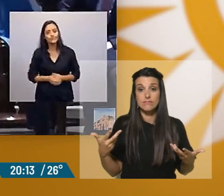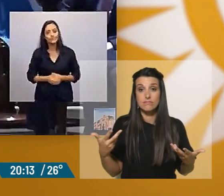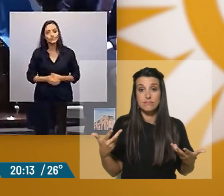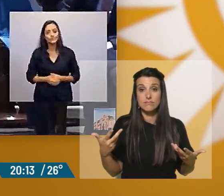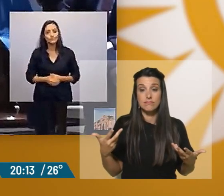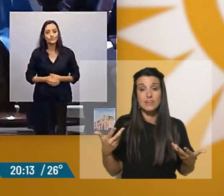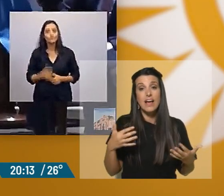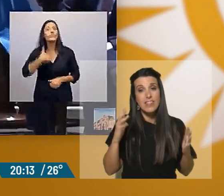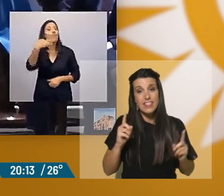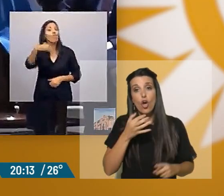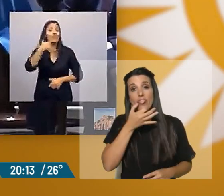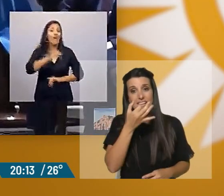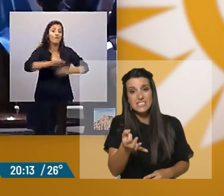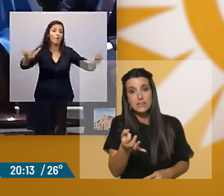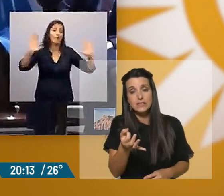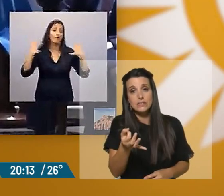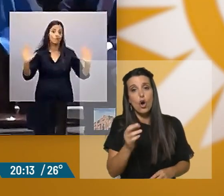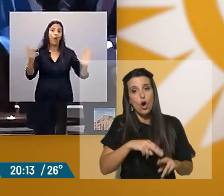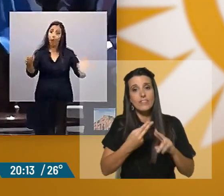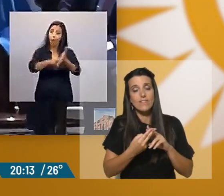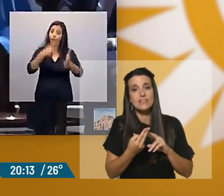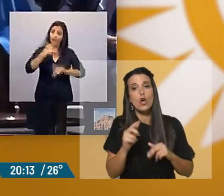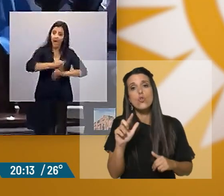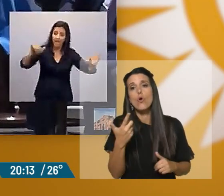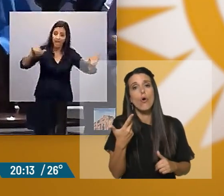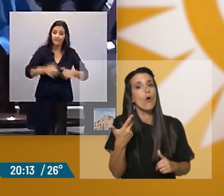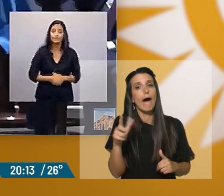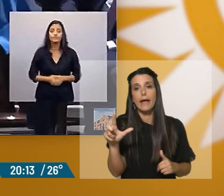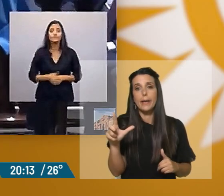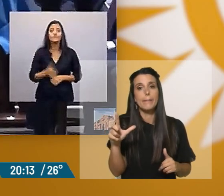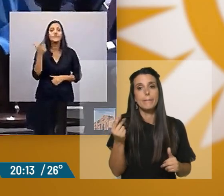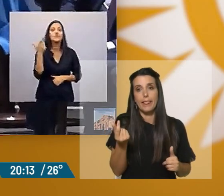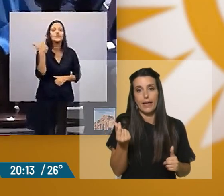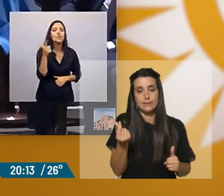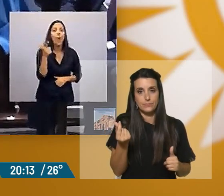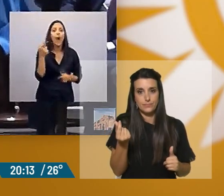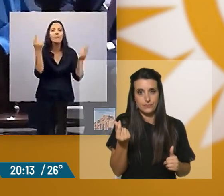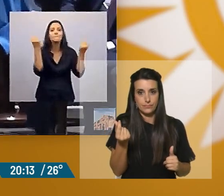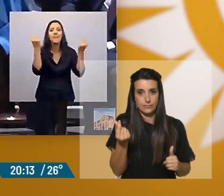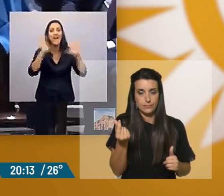tengo que decírselos de nuevo, no hay plata.